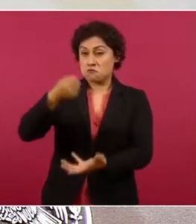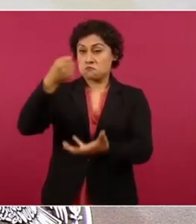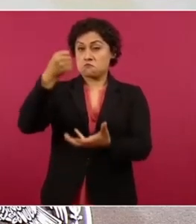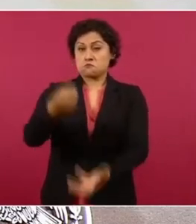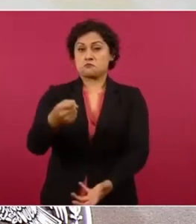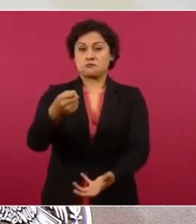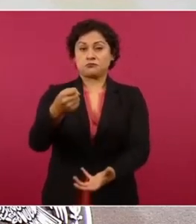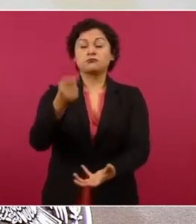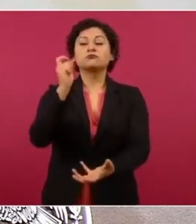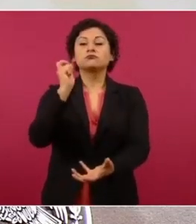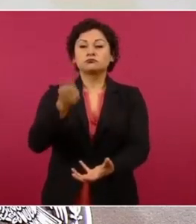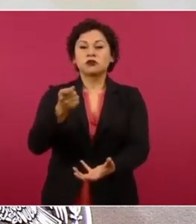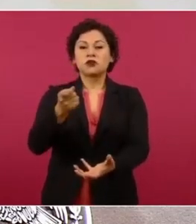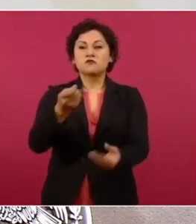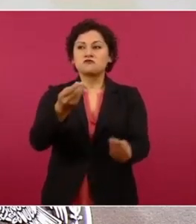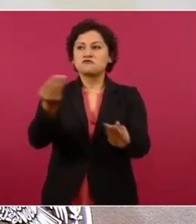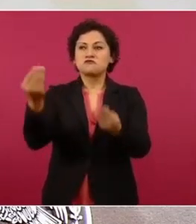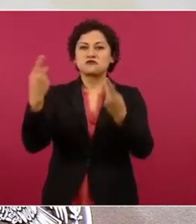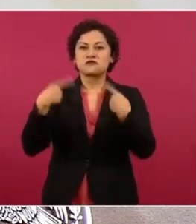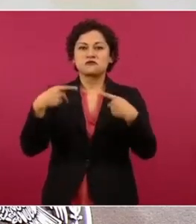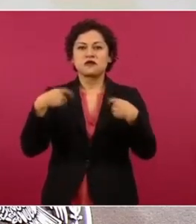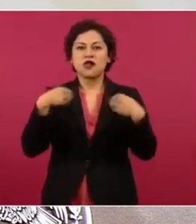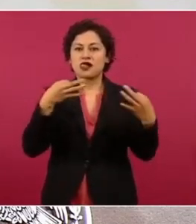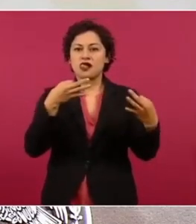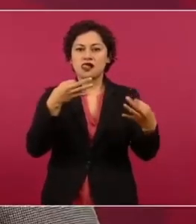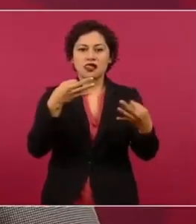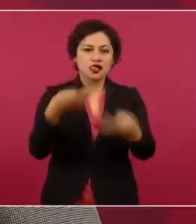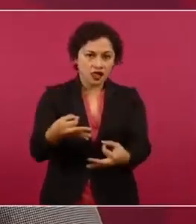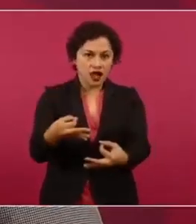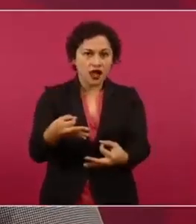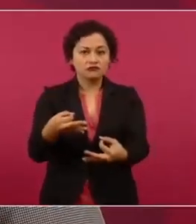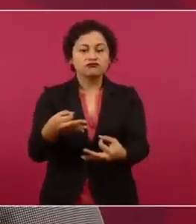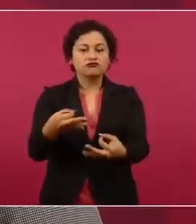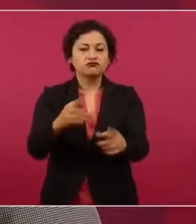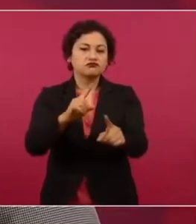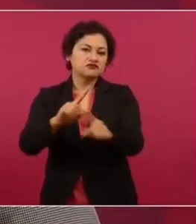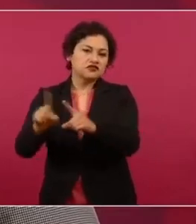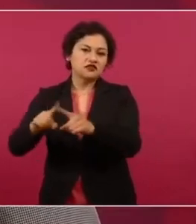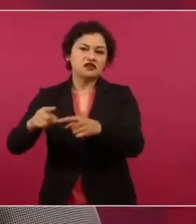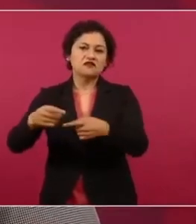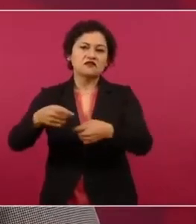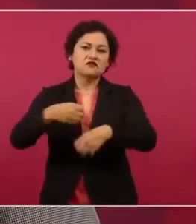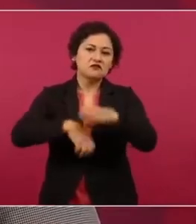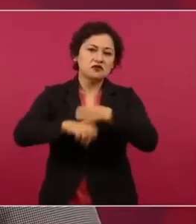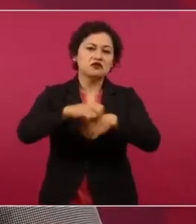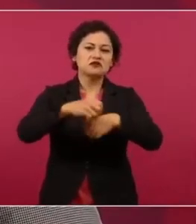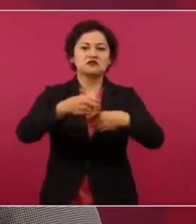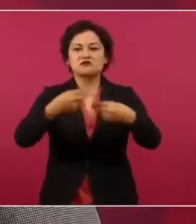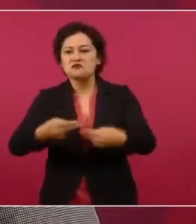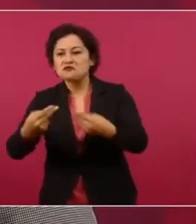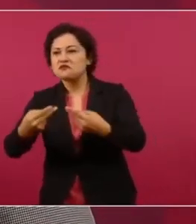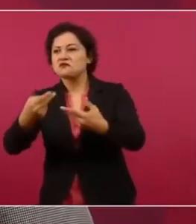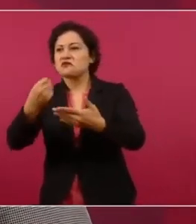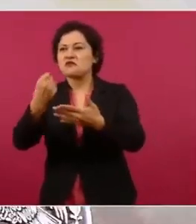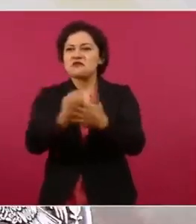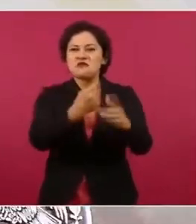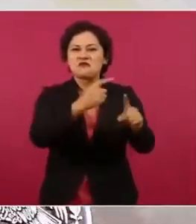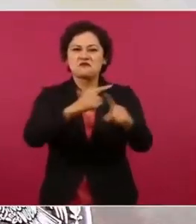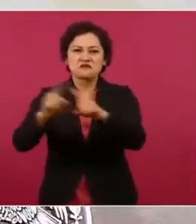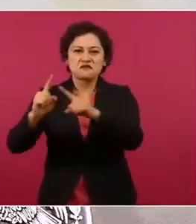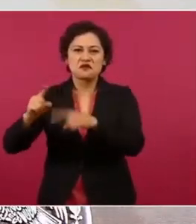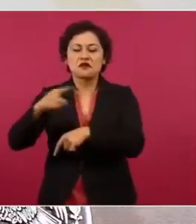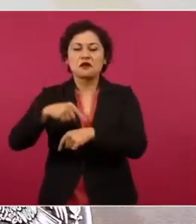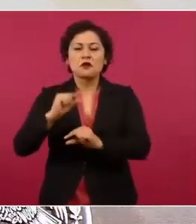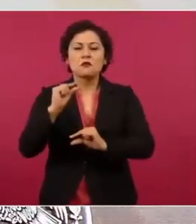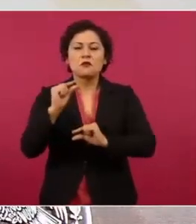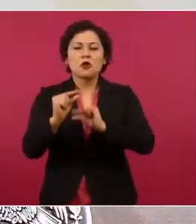a muchas personas con ambiciones desbordantes, promotores y dueños que poco a poco han ido desvirtuando el